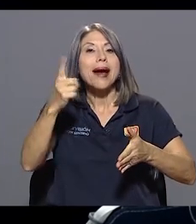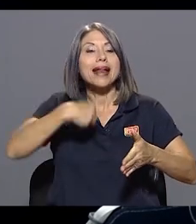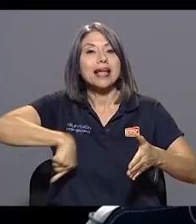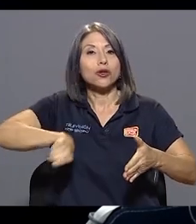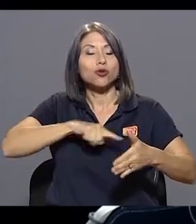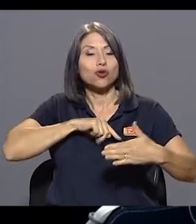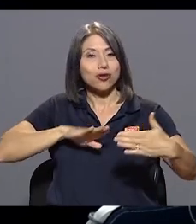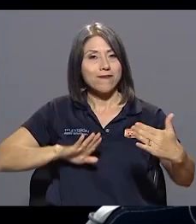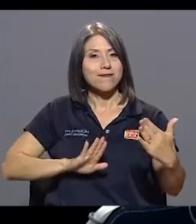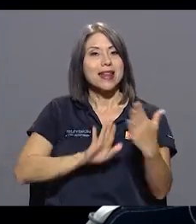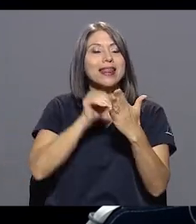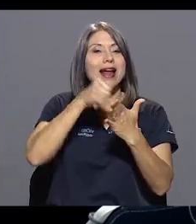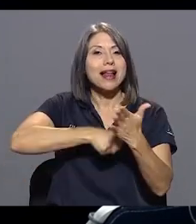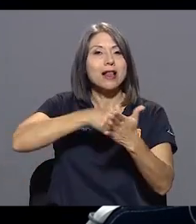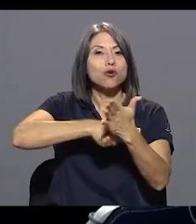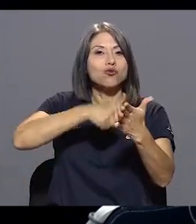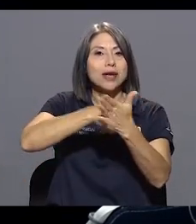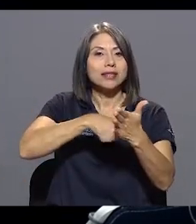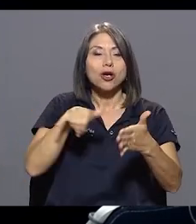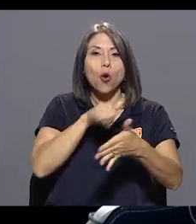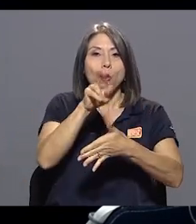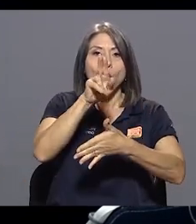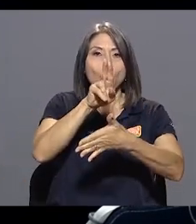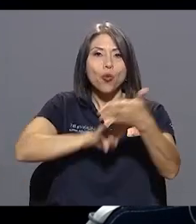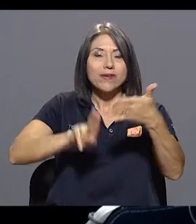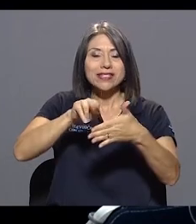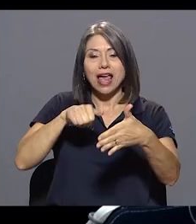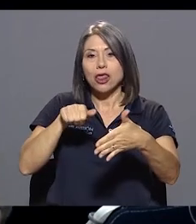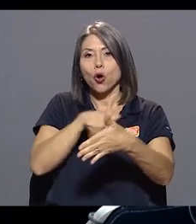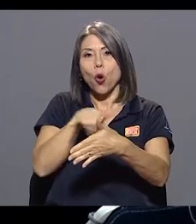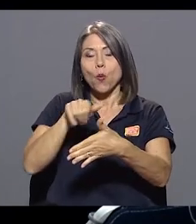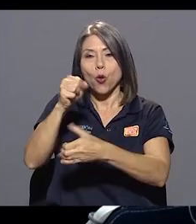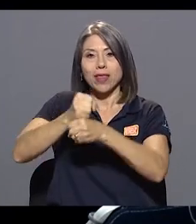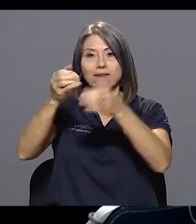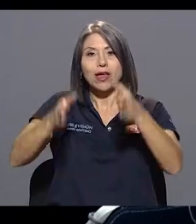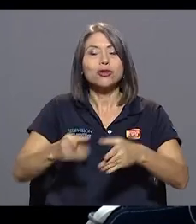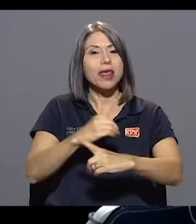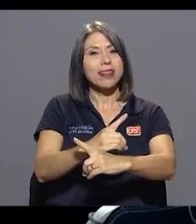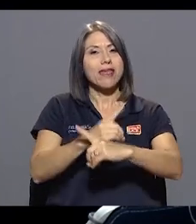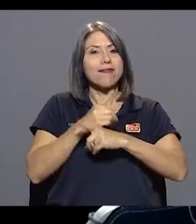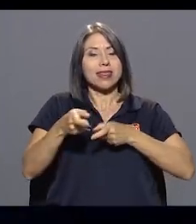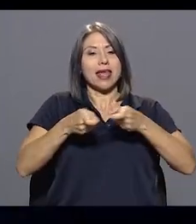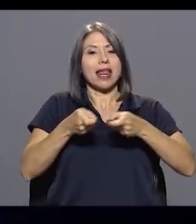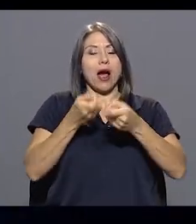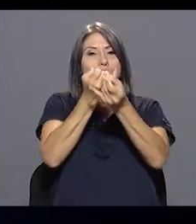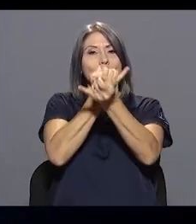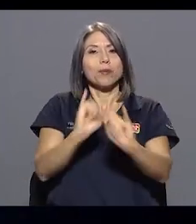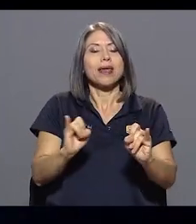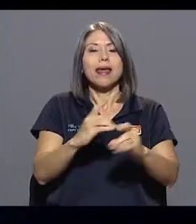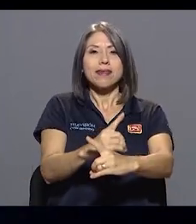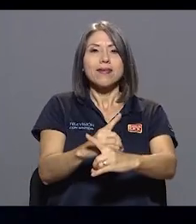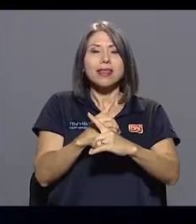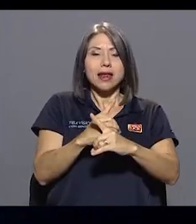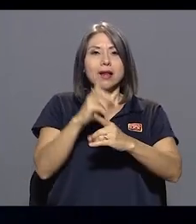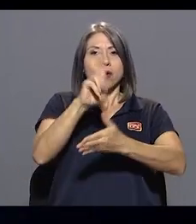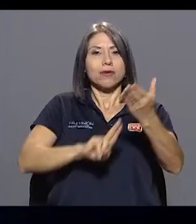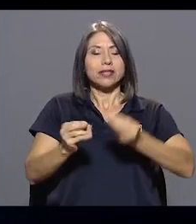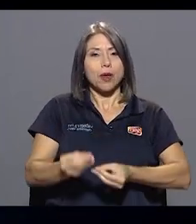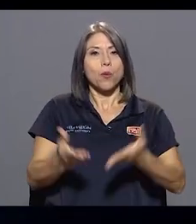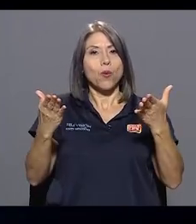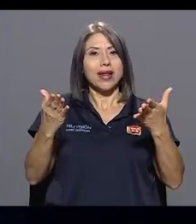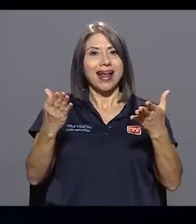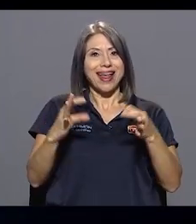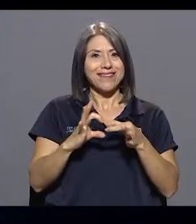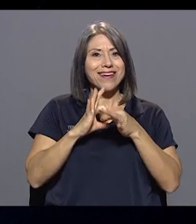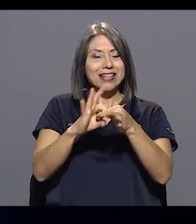trabajadores y como universidad para defender la autonomía, para defender la universidad pública en relación con el tema del